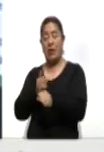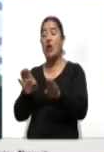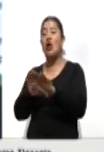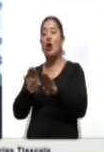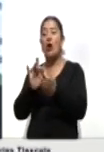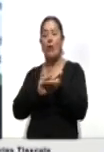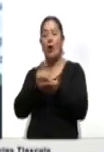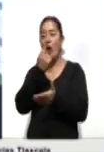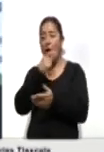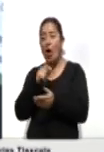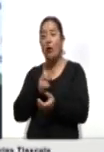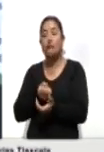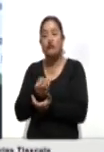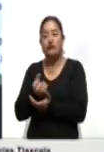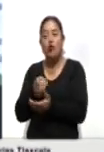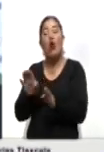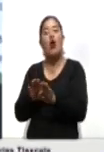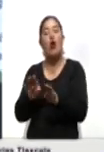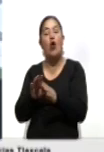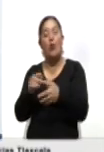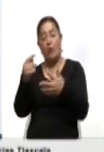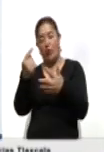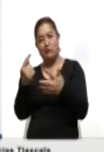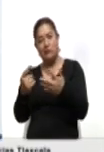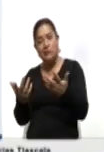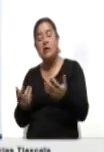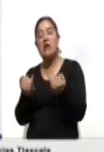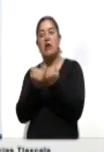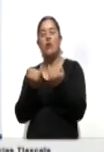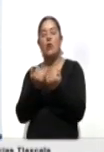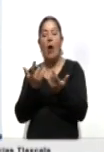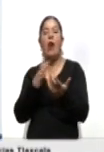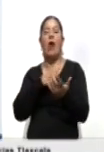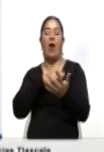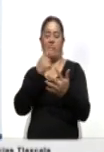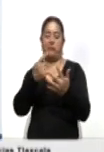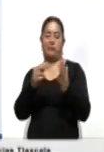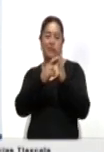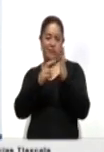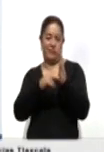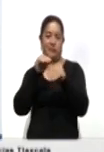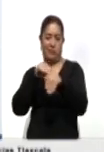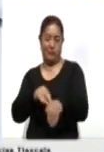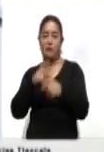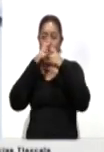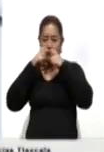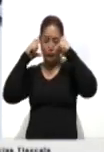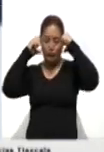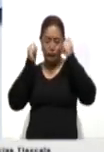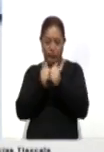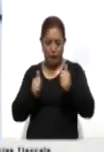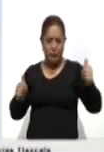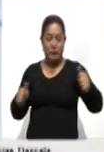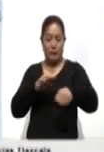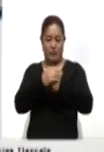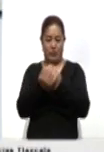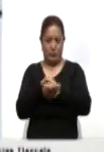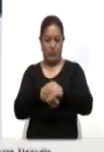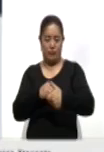TNR4 y las medidas preventivas como el lavado frecuente de manos, el uso de cubrebocas y la sana distancia.